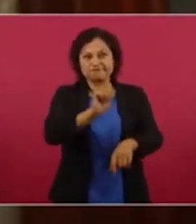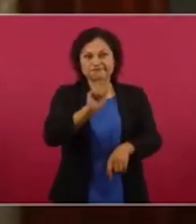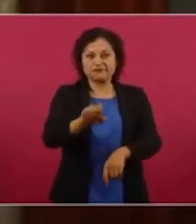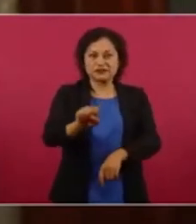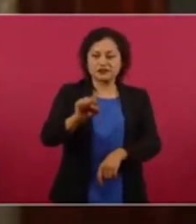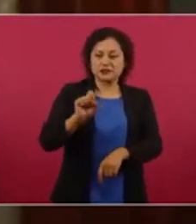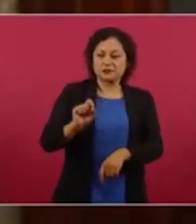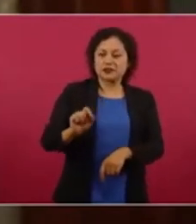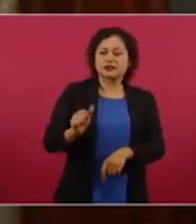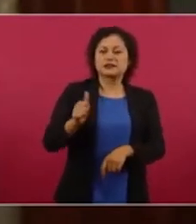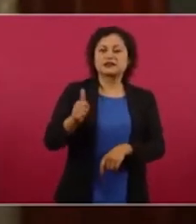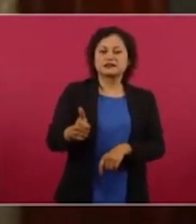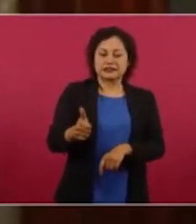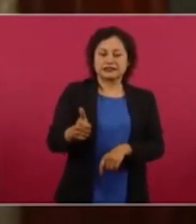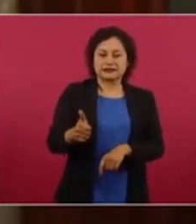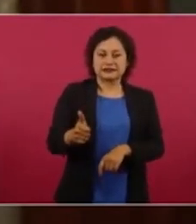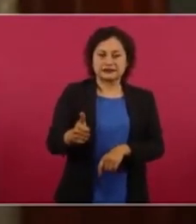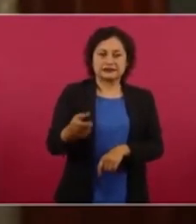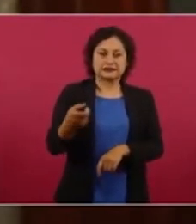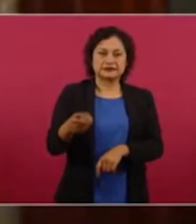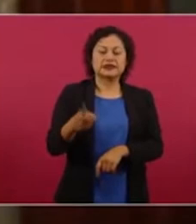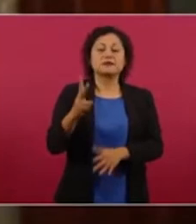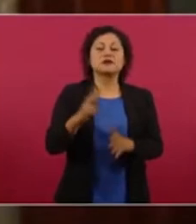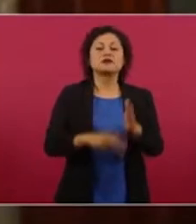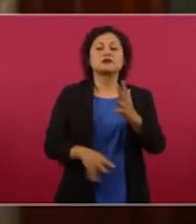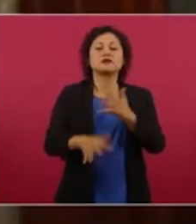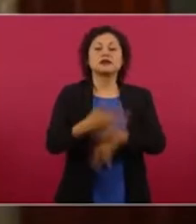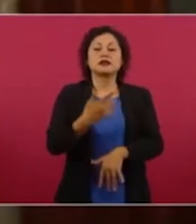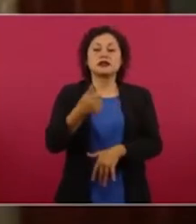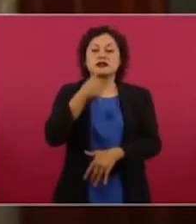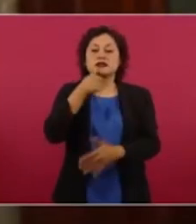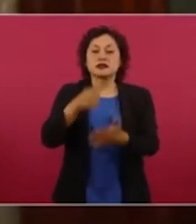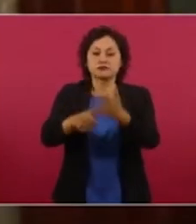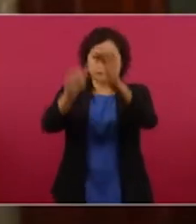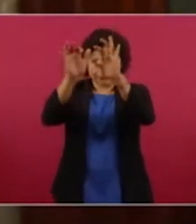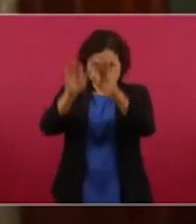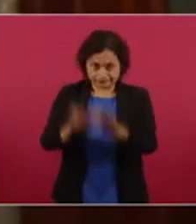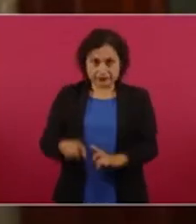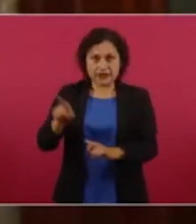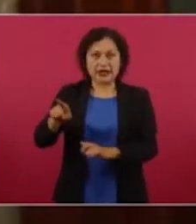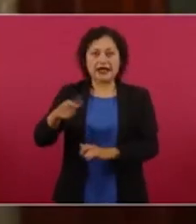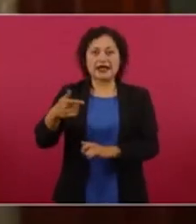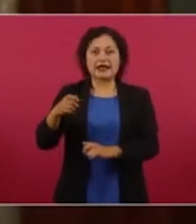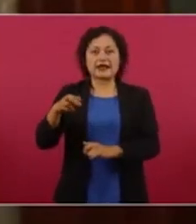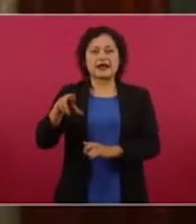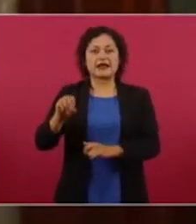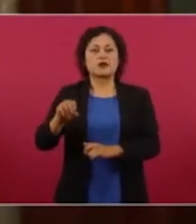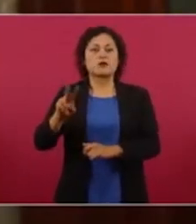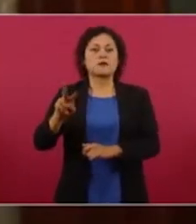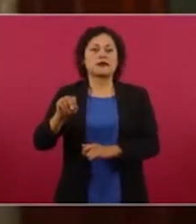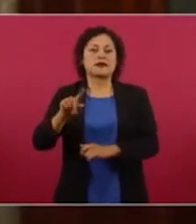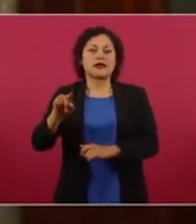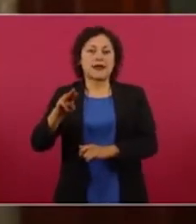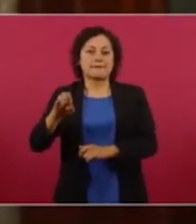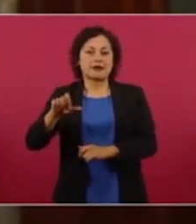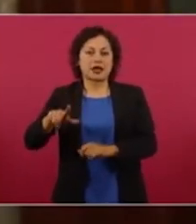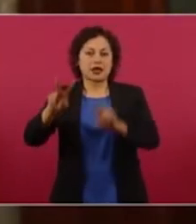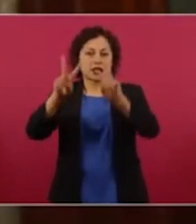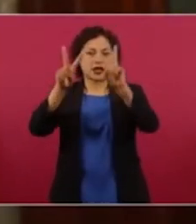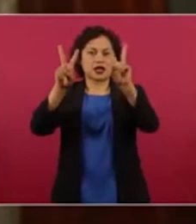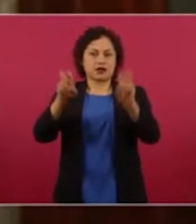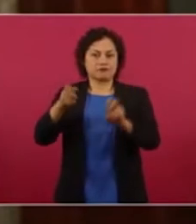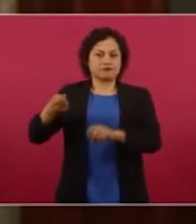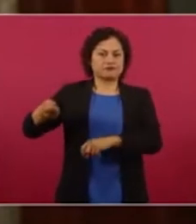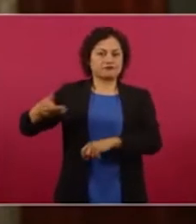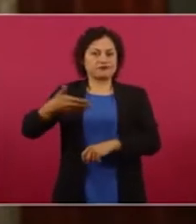del 2015 redactado por Genaro Villamil y que tituló López Dóriga cuando el